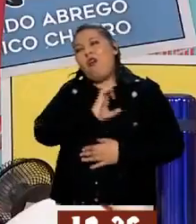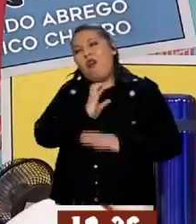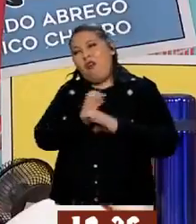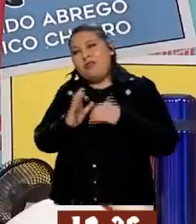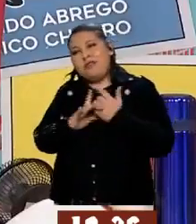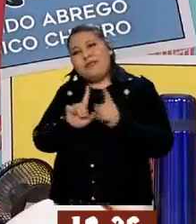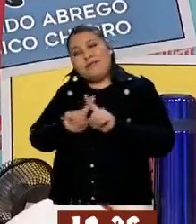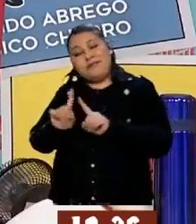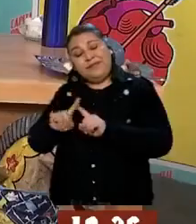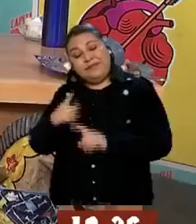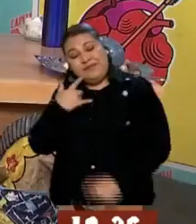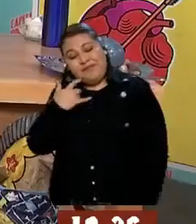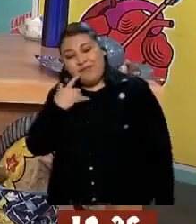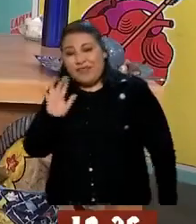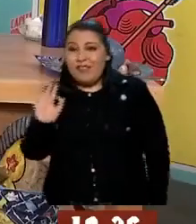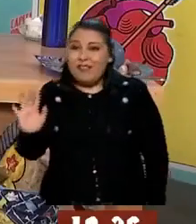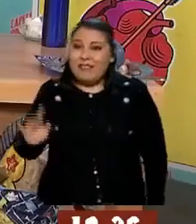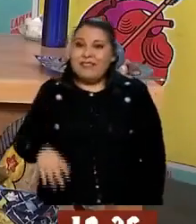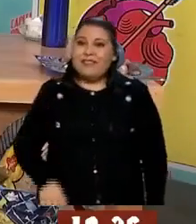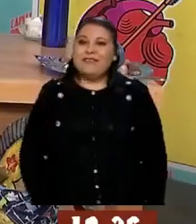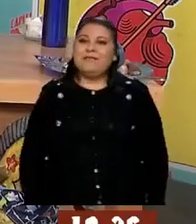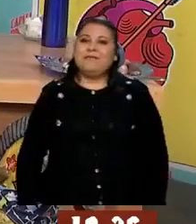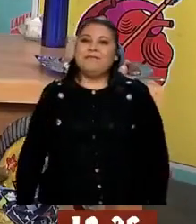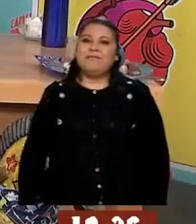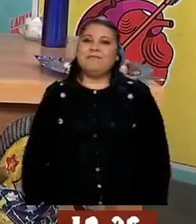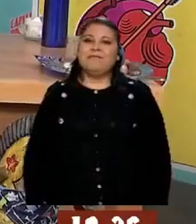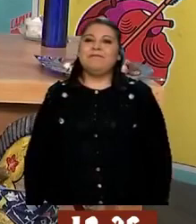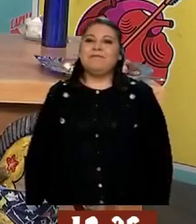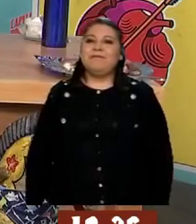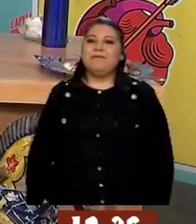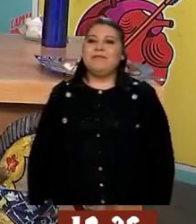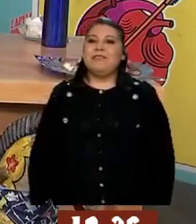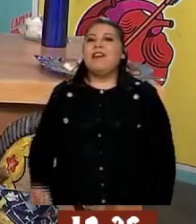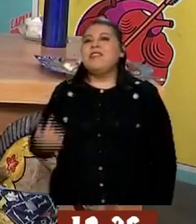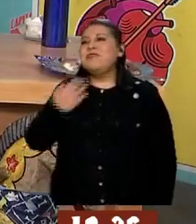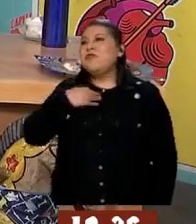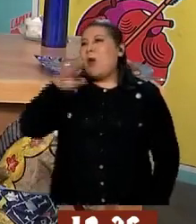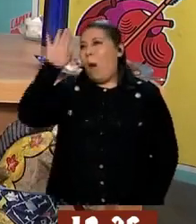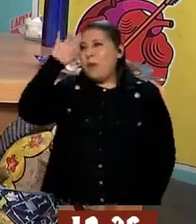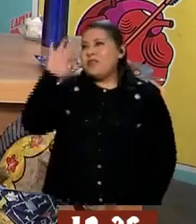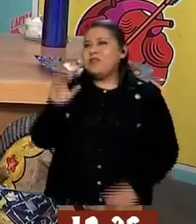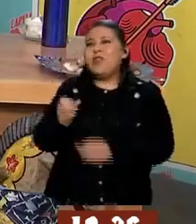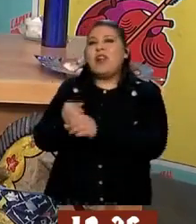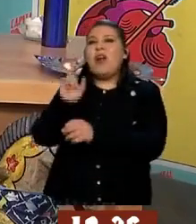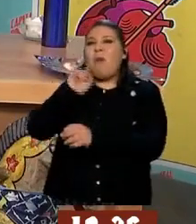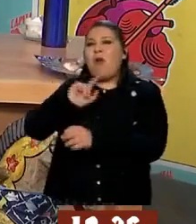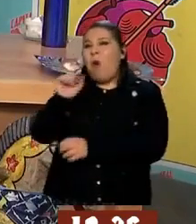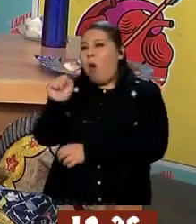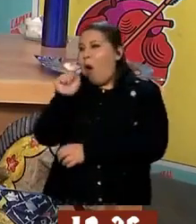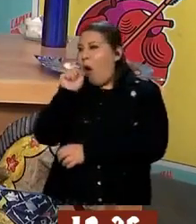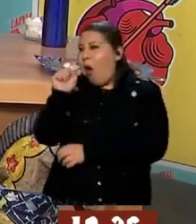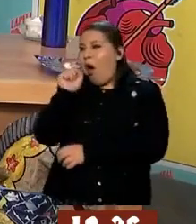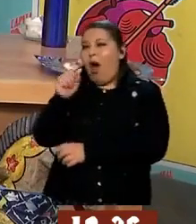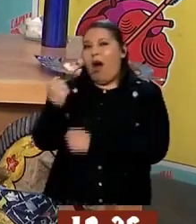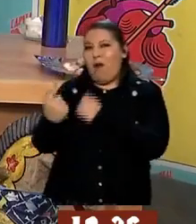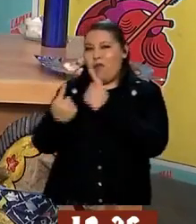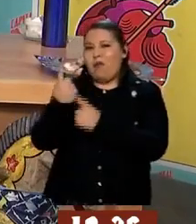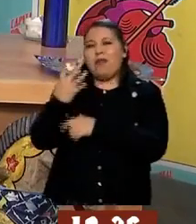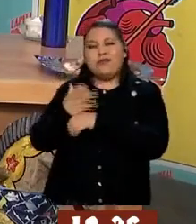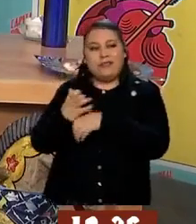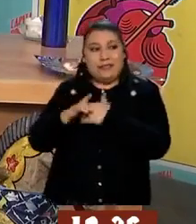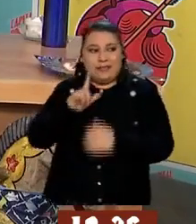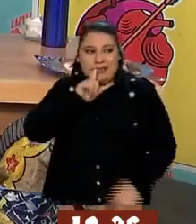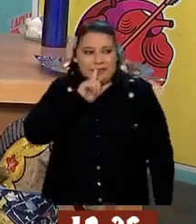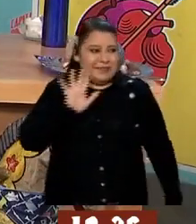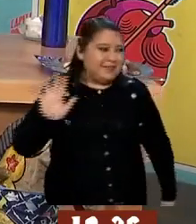no, no, y no les he echado cloro. Vamos. Lo mucho les pondrá lubricante, cosas así. Cloro no, señora. ¡Oh! Piru, piru.